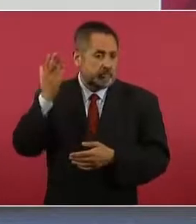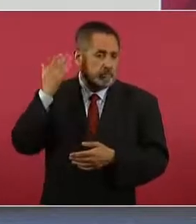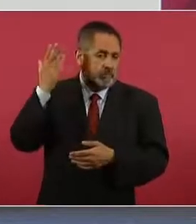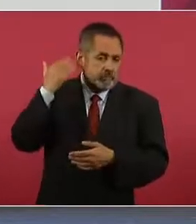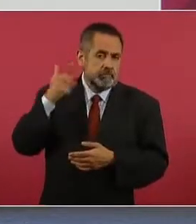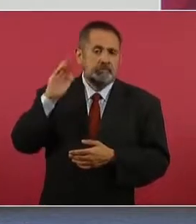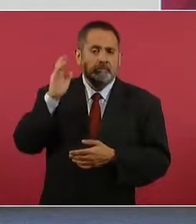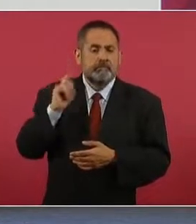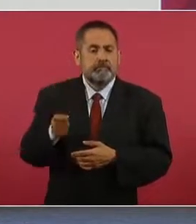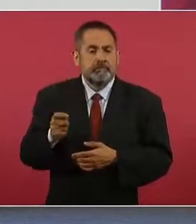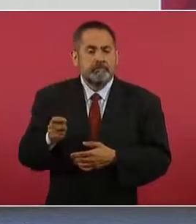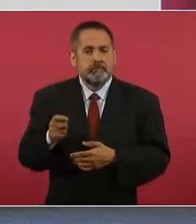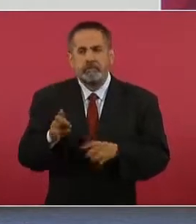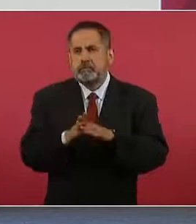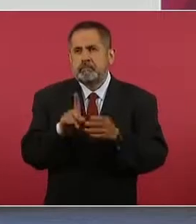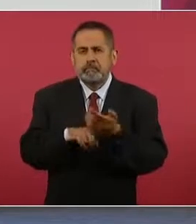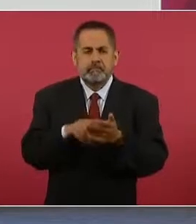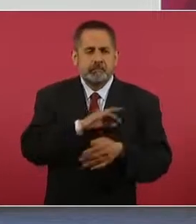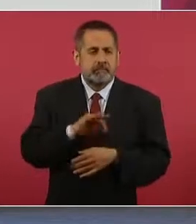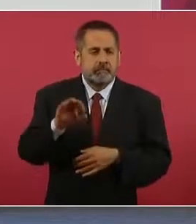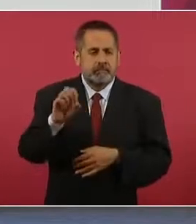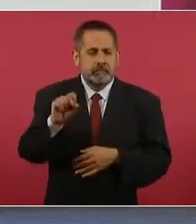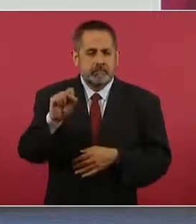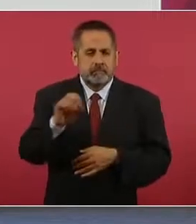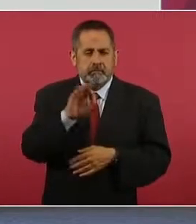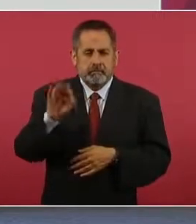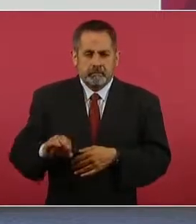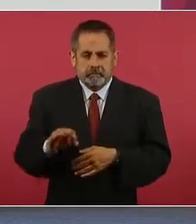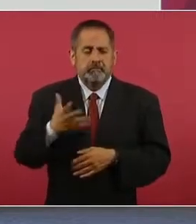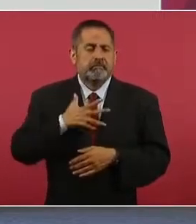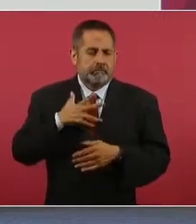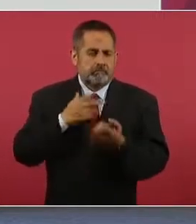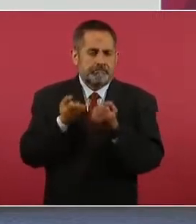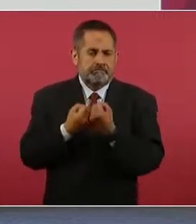como el 60 por ciento estaba asegurado